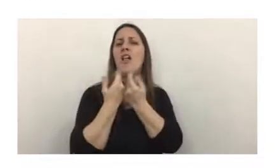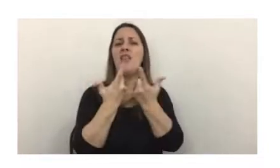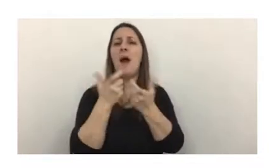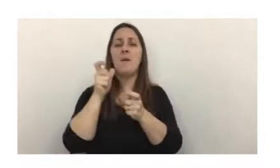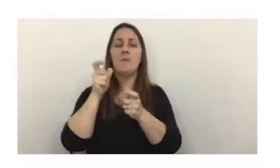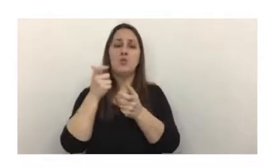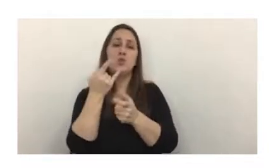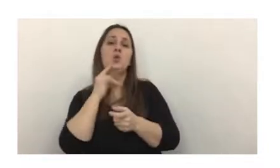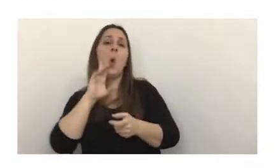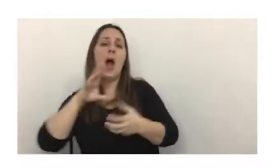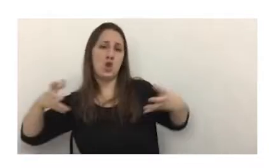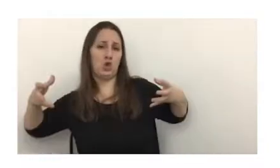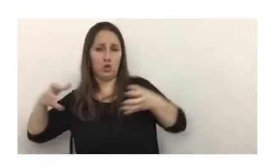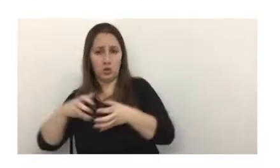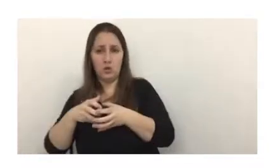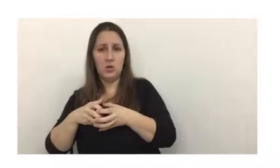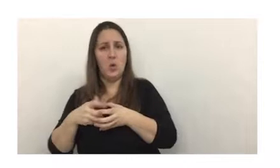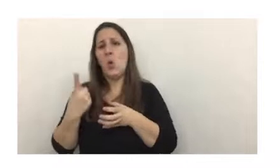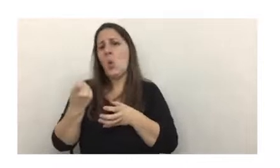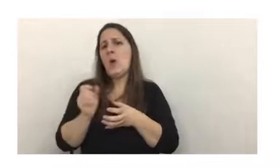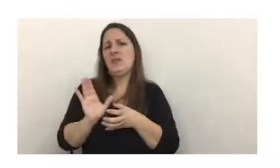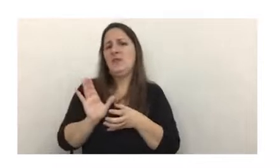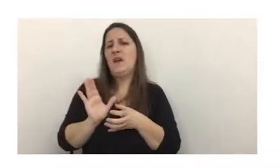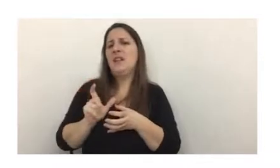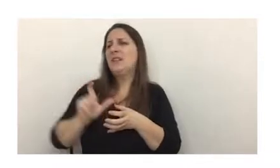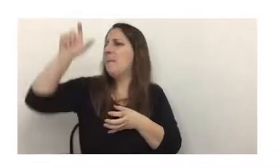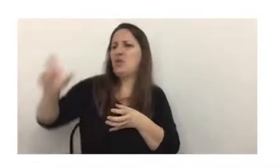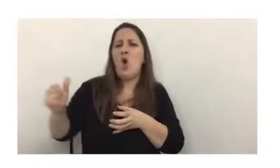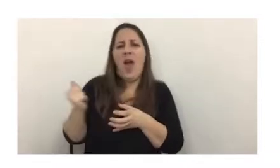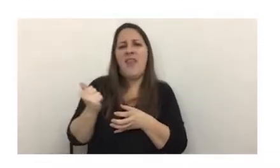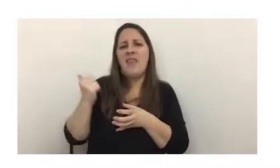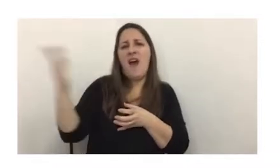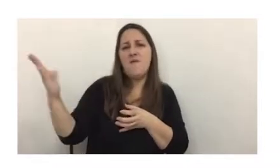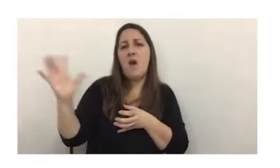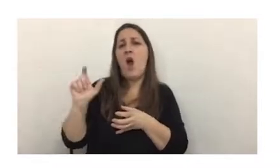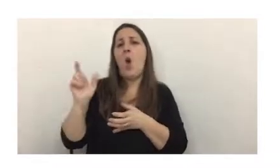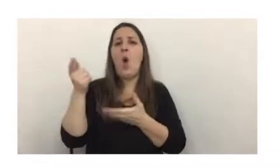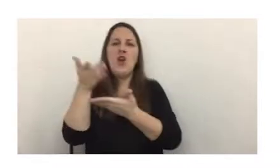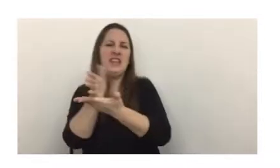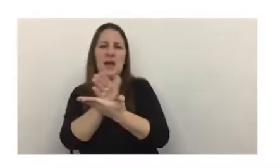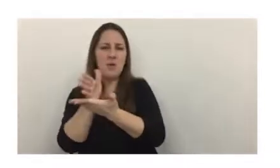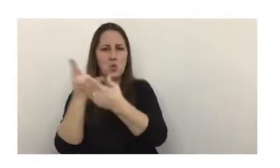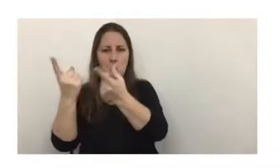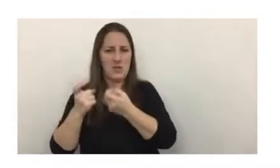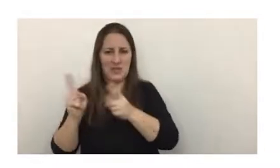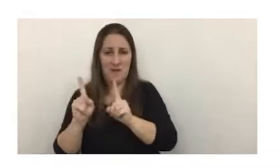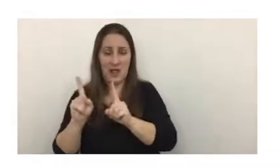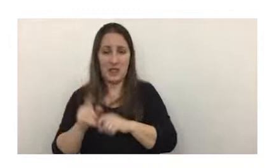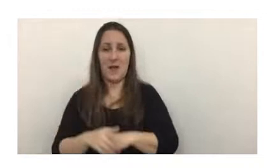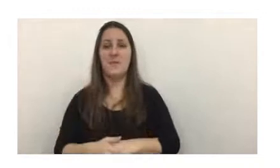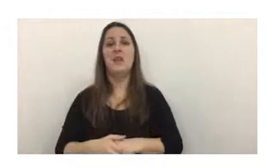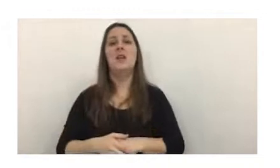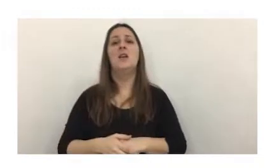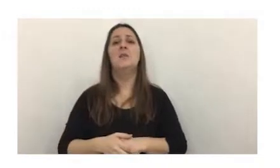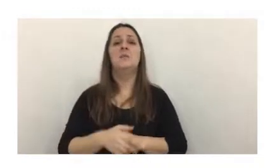usuarios del sistema sin necesidad de que exista un agente externo o intermediario. Y una vez plasmada en